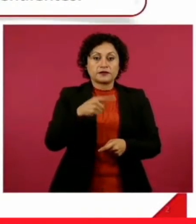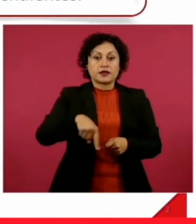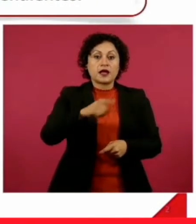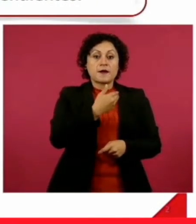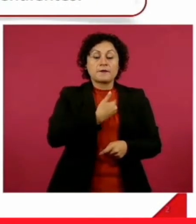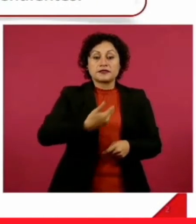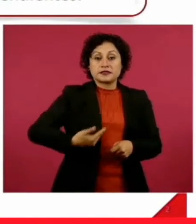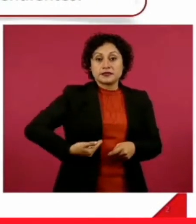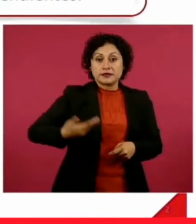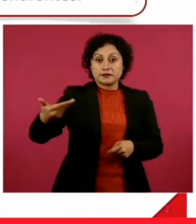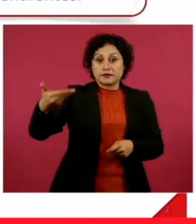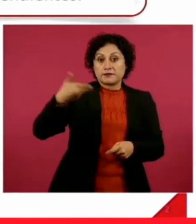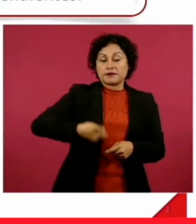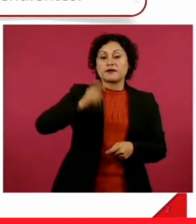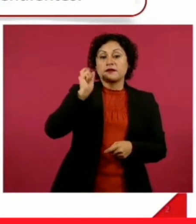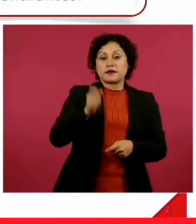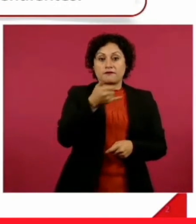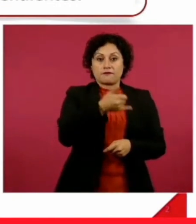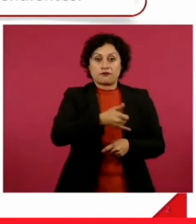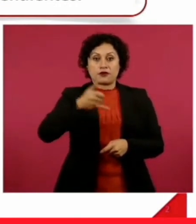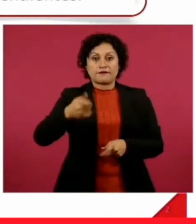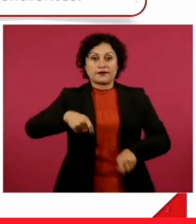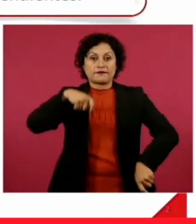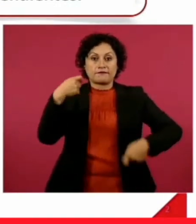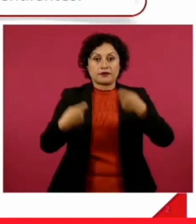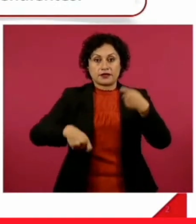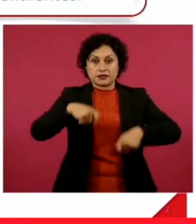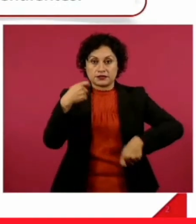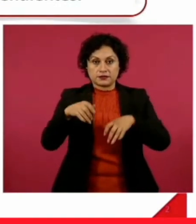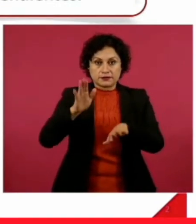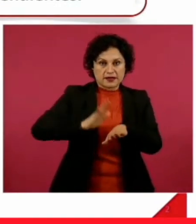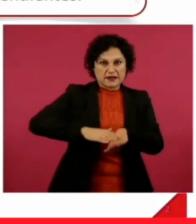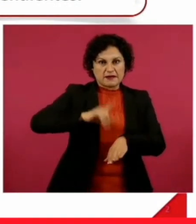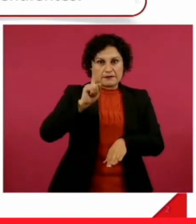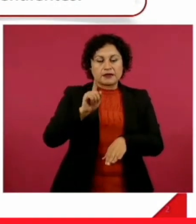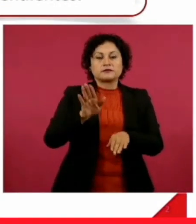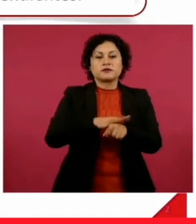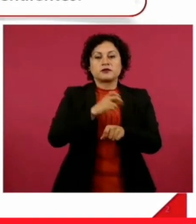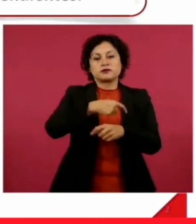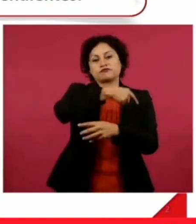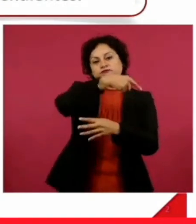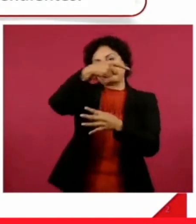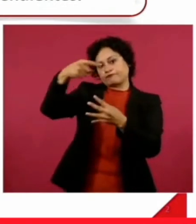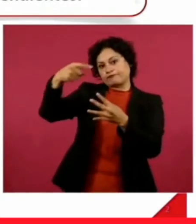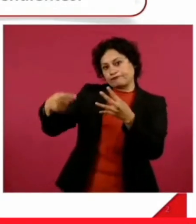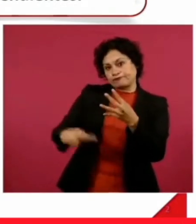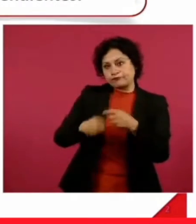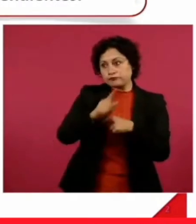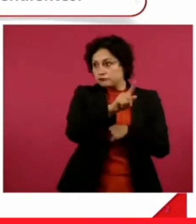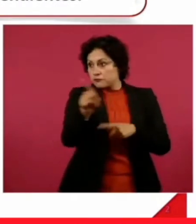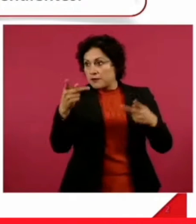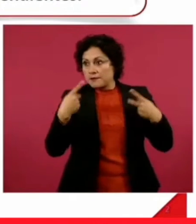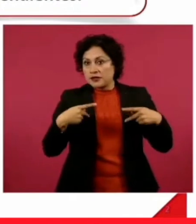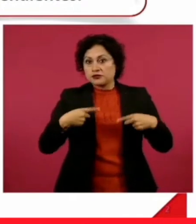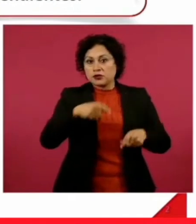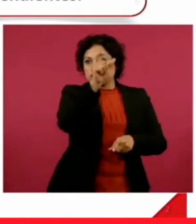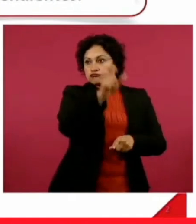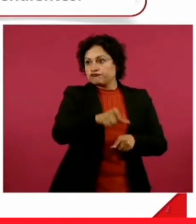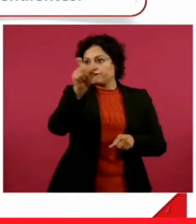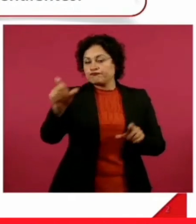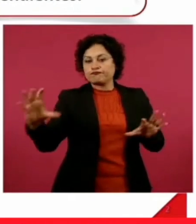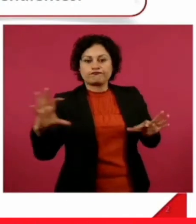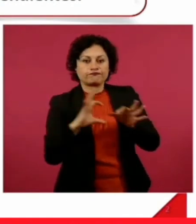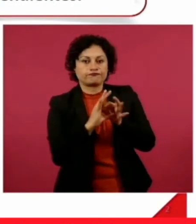diversificar el Infonavit, hacerlo más flexible y por eso tenemos una gama de créditos que permiten a las personas atender su necesidad de vivienda.